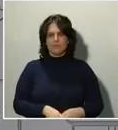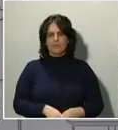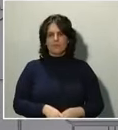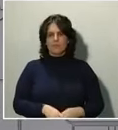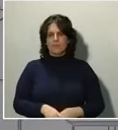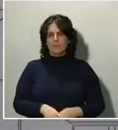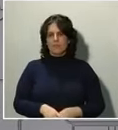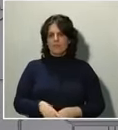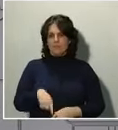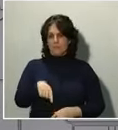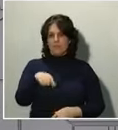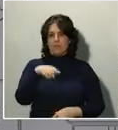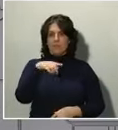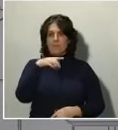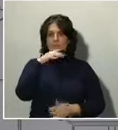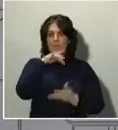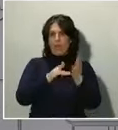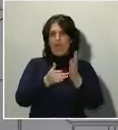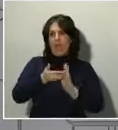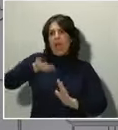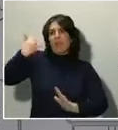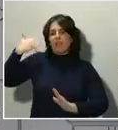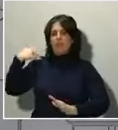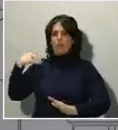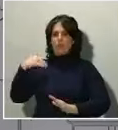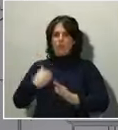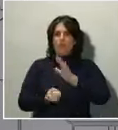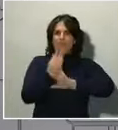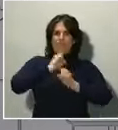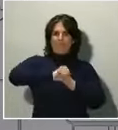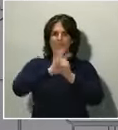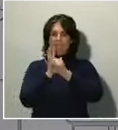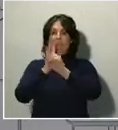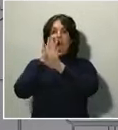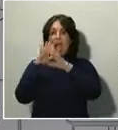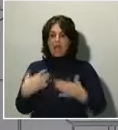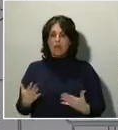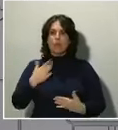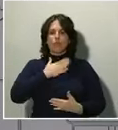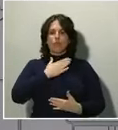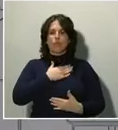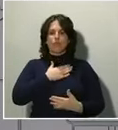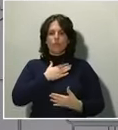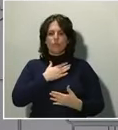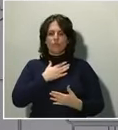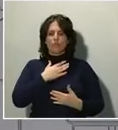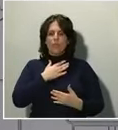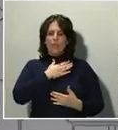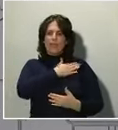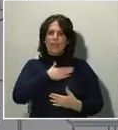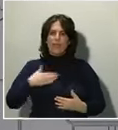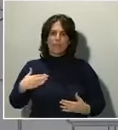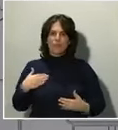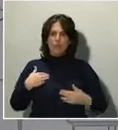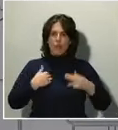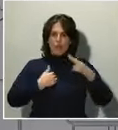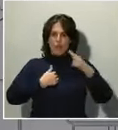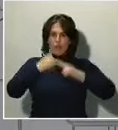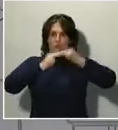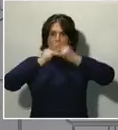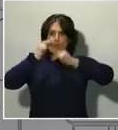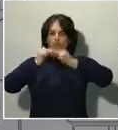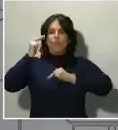tiempo en la ciudad. Ahora la muralla para contenerlo está en todo aquello que hemos puesto en pie como país, como comunidad.